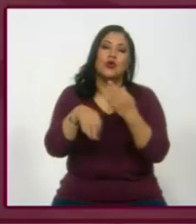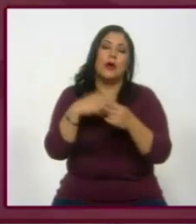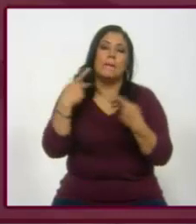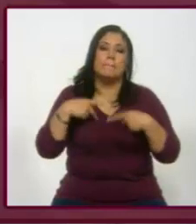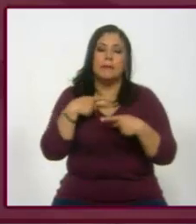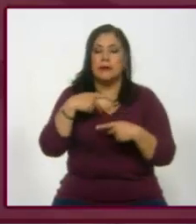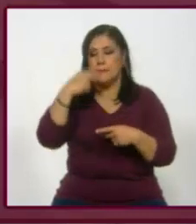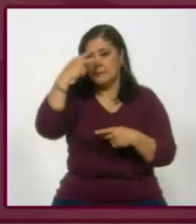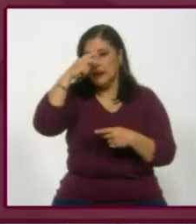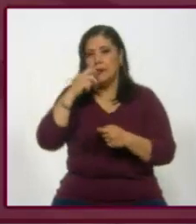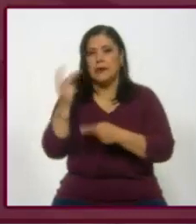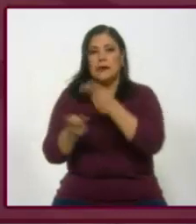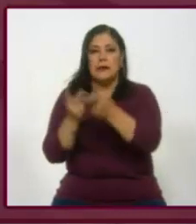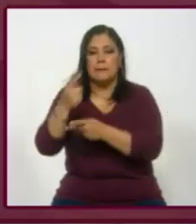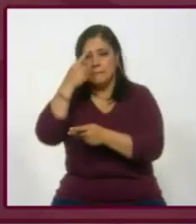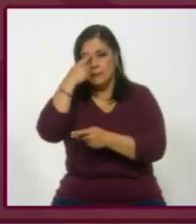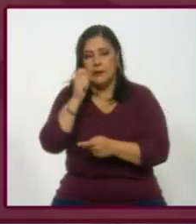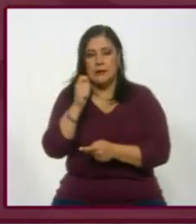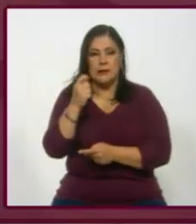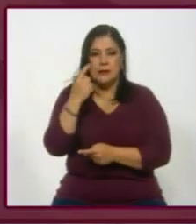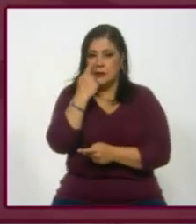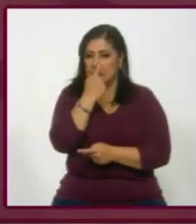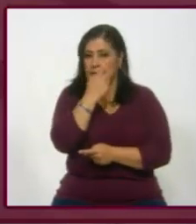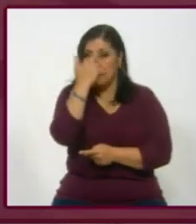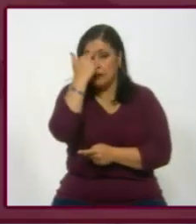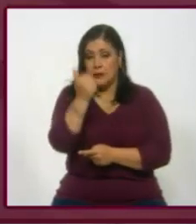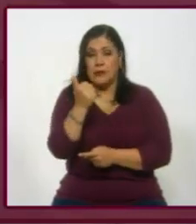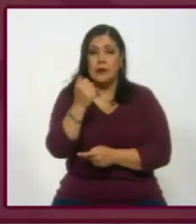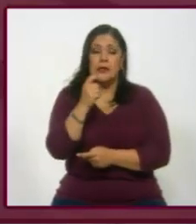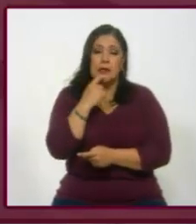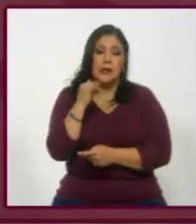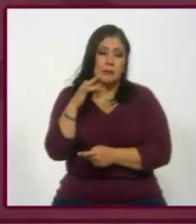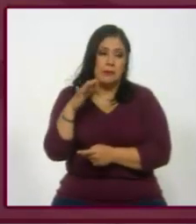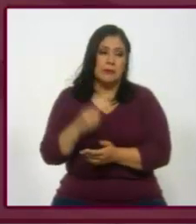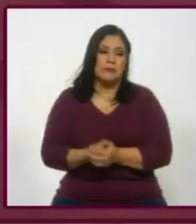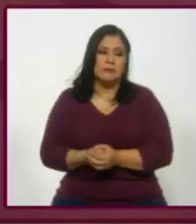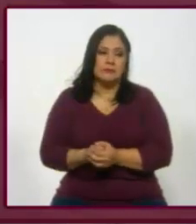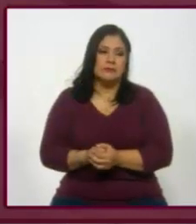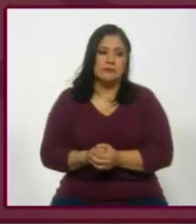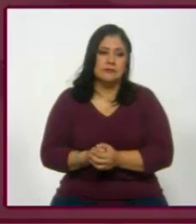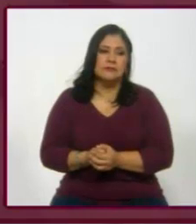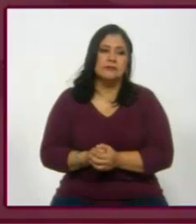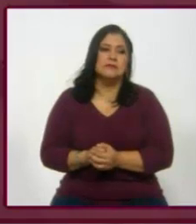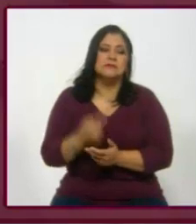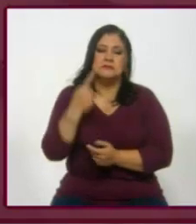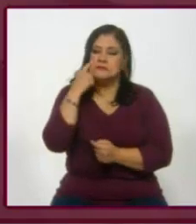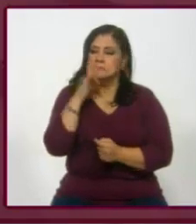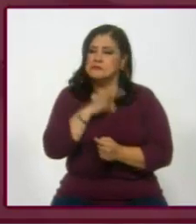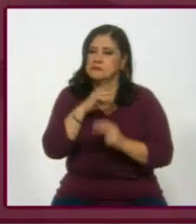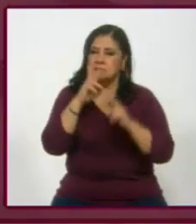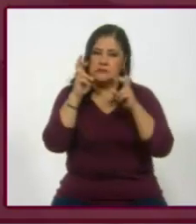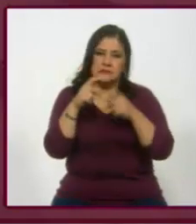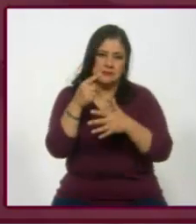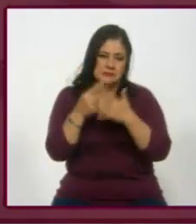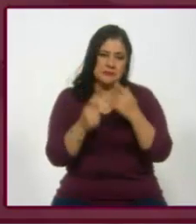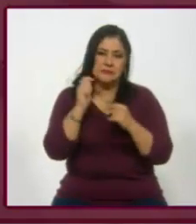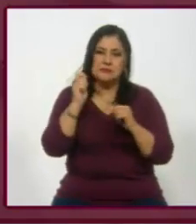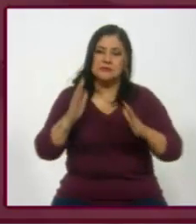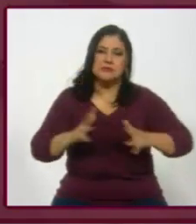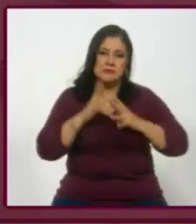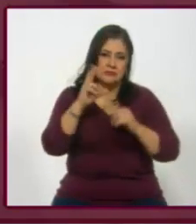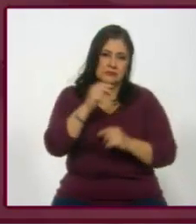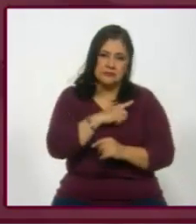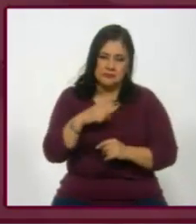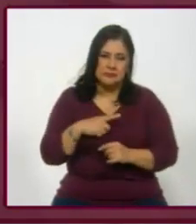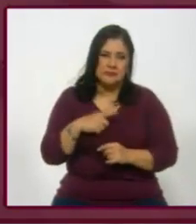consulta. ¿Tienes razón López Obrador? Tiene una consulta, y lo puedes poner en cualquier tema, ¿no? Esto no debería sorprendernos. Sí.